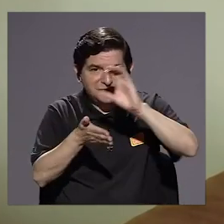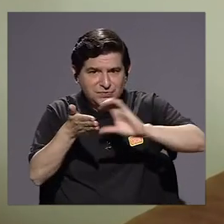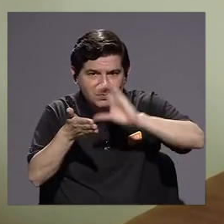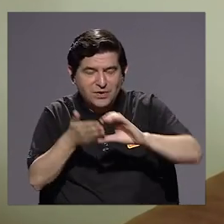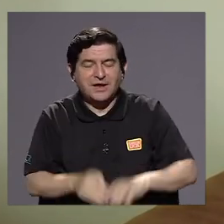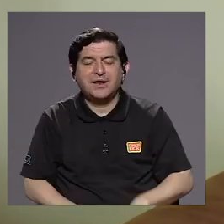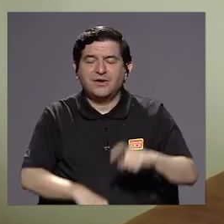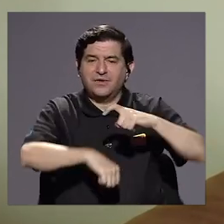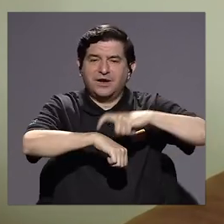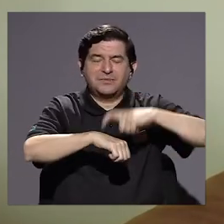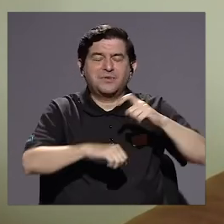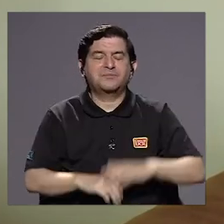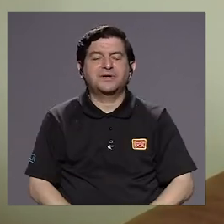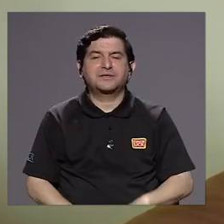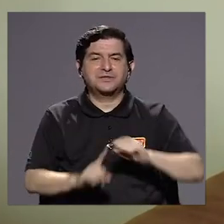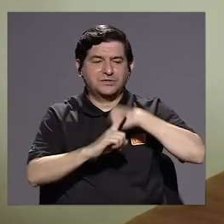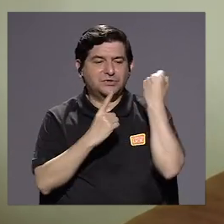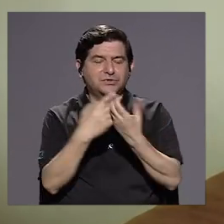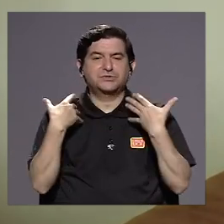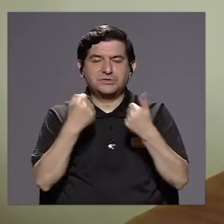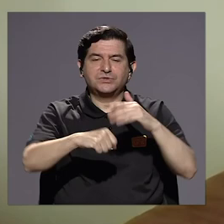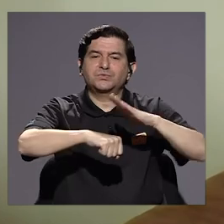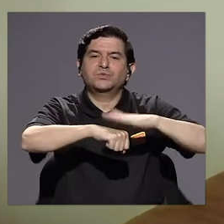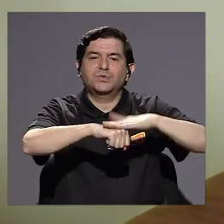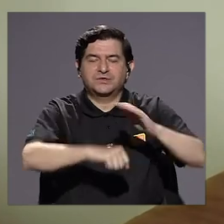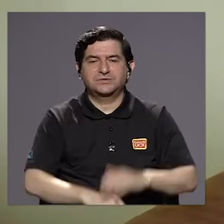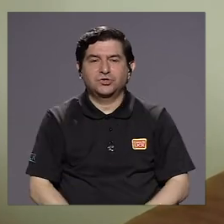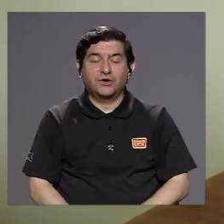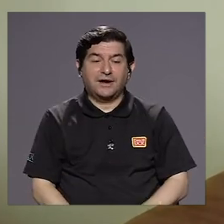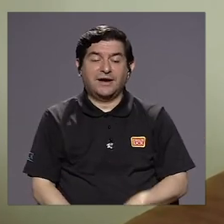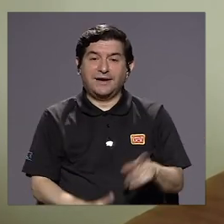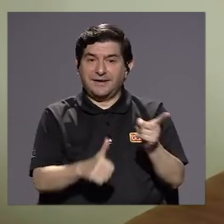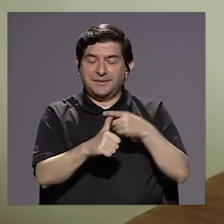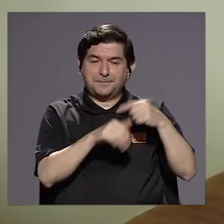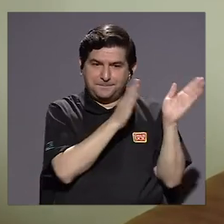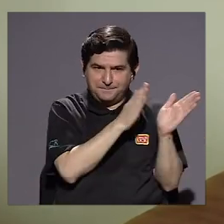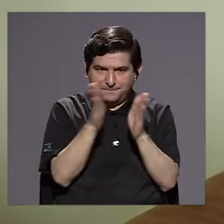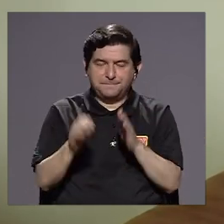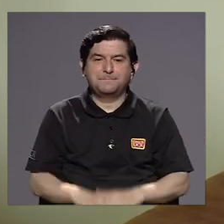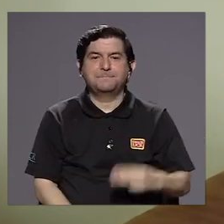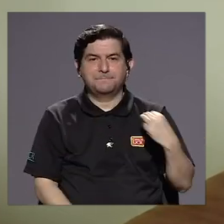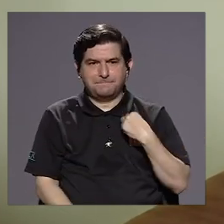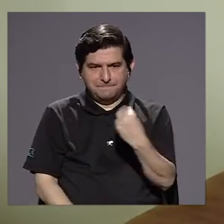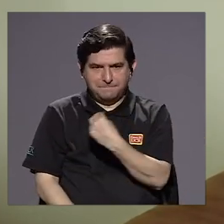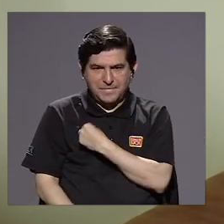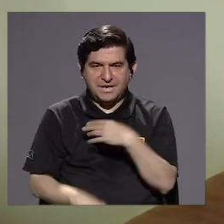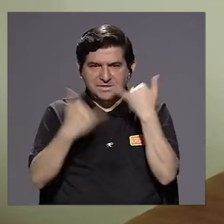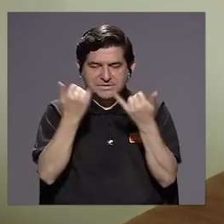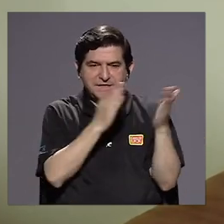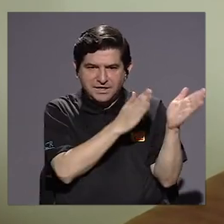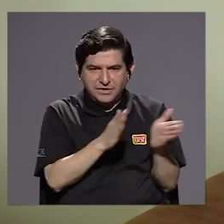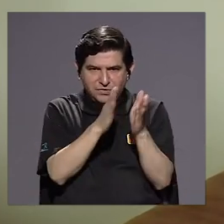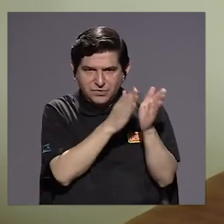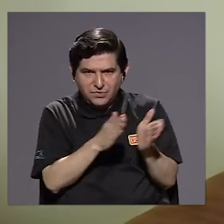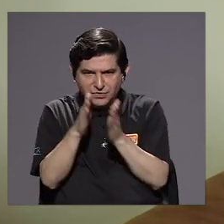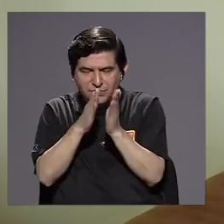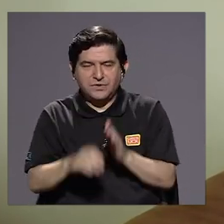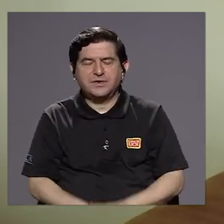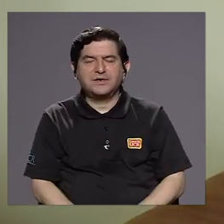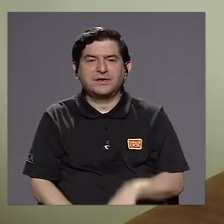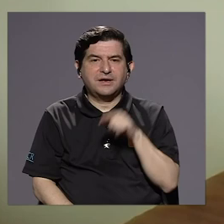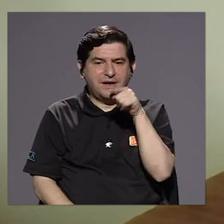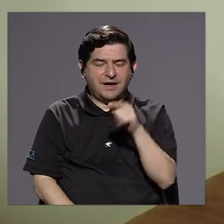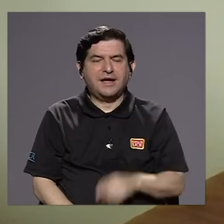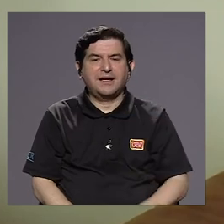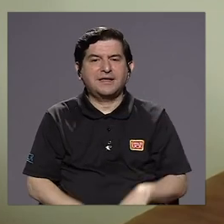de salud quitan. Entonces, por eso tenemos que prepararnos, y el ministerio en el SUTI hemos venido preparando para una